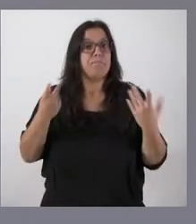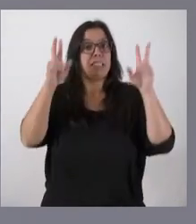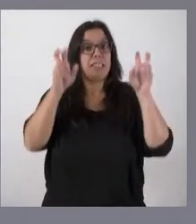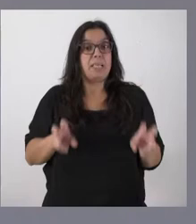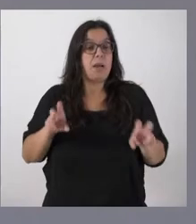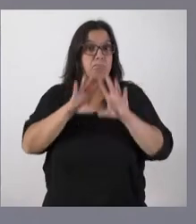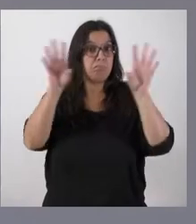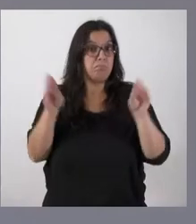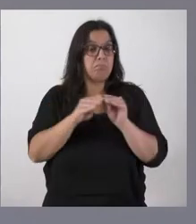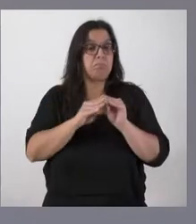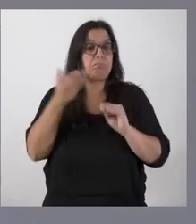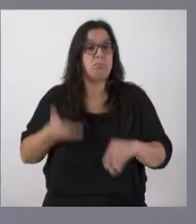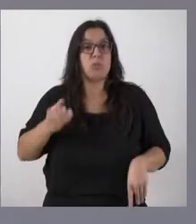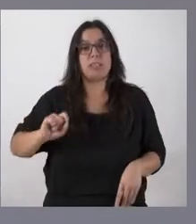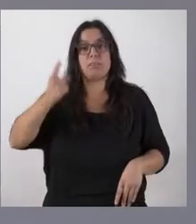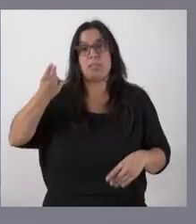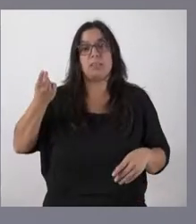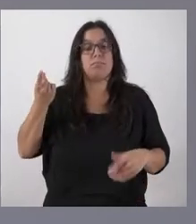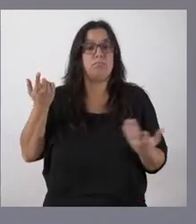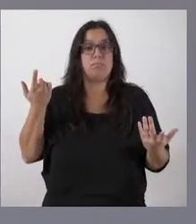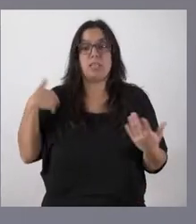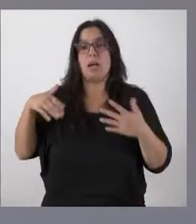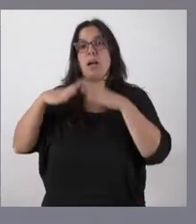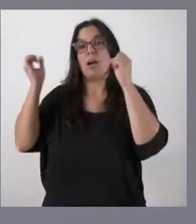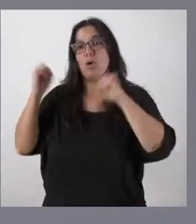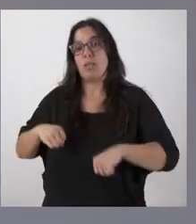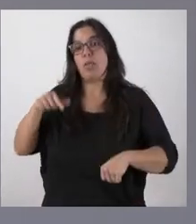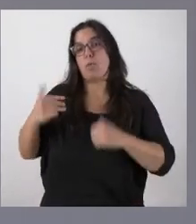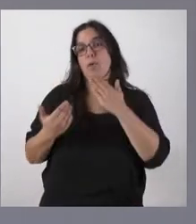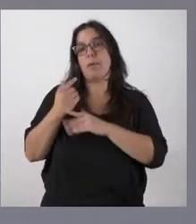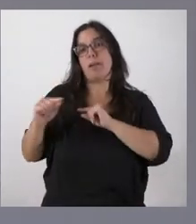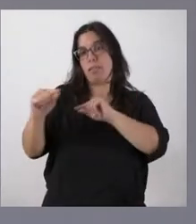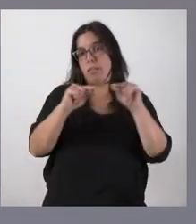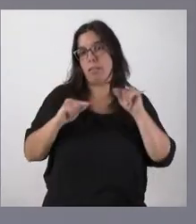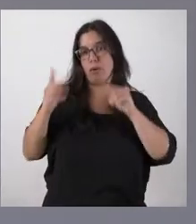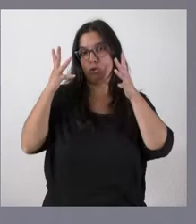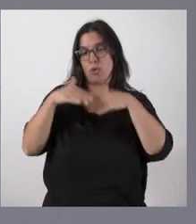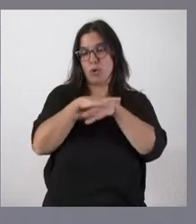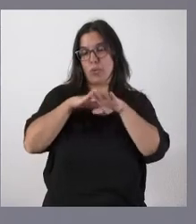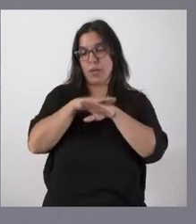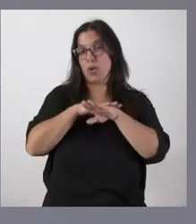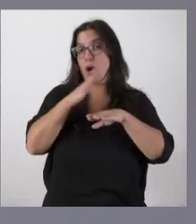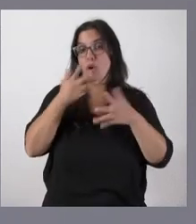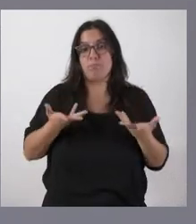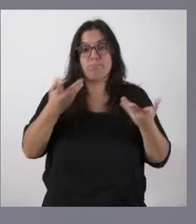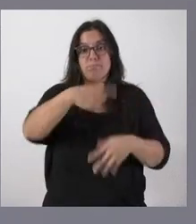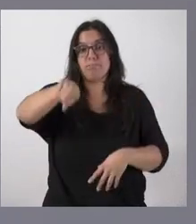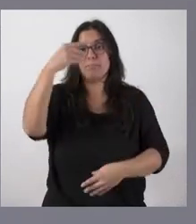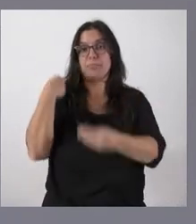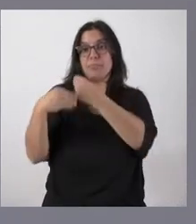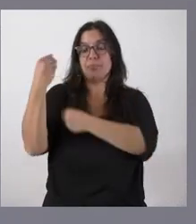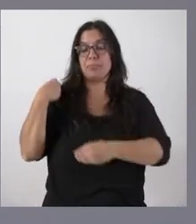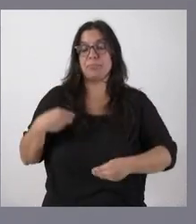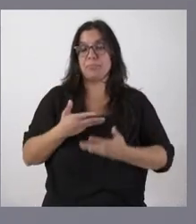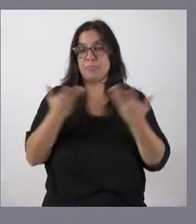fundamentales que hemos acordado y analizado esta mañana en el Consejo de Gobierno. Y estamos a su disposición, por si estiman